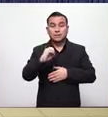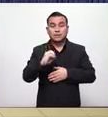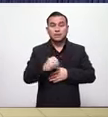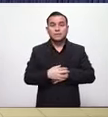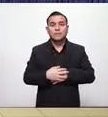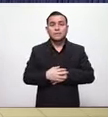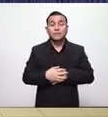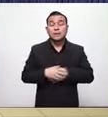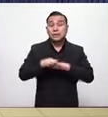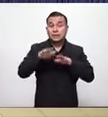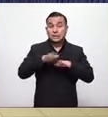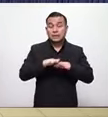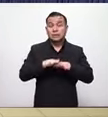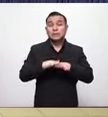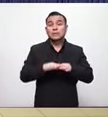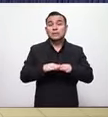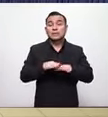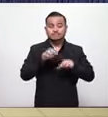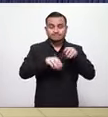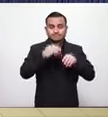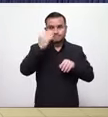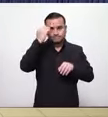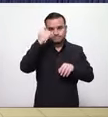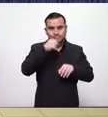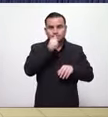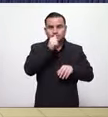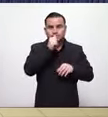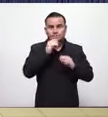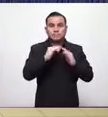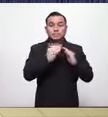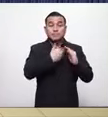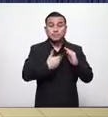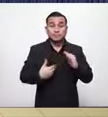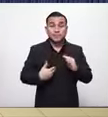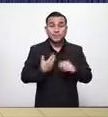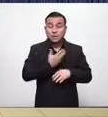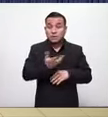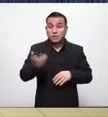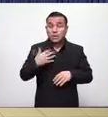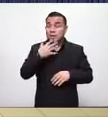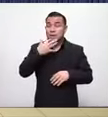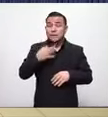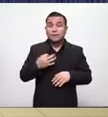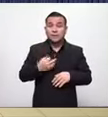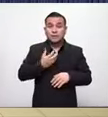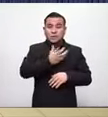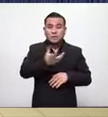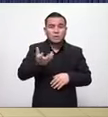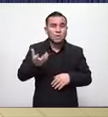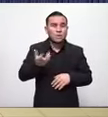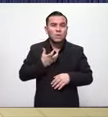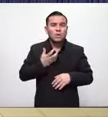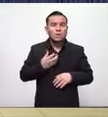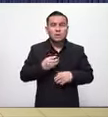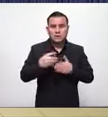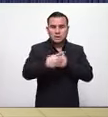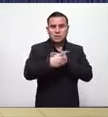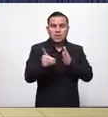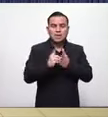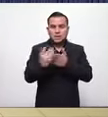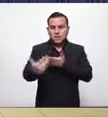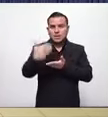muchas gracias secretario muy buenas noches a la mesa que preside a los colegas diputados